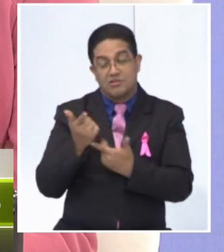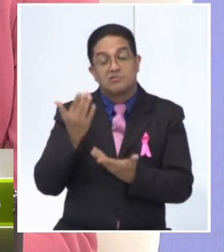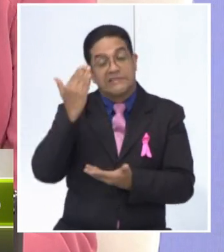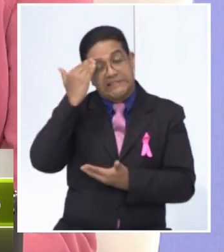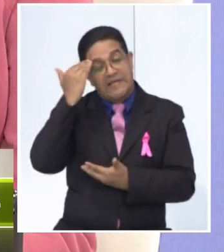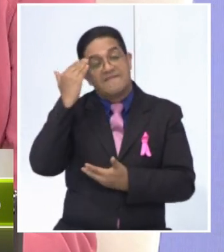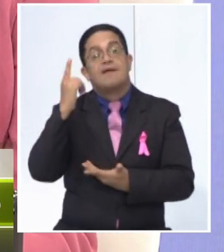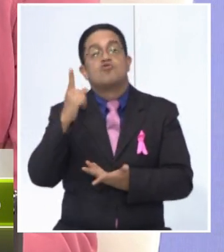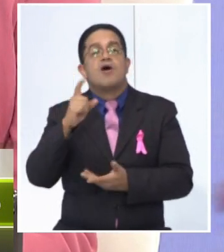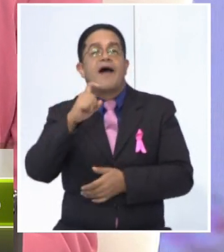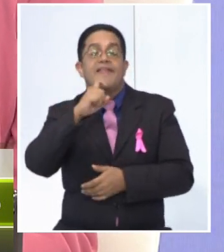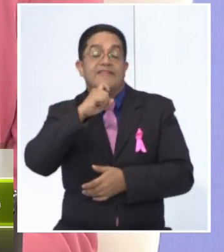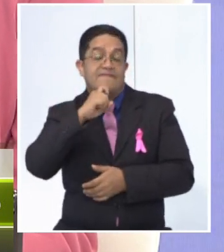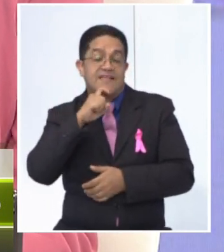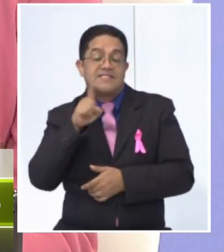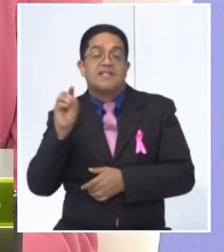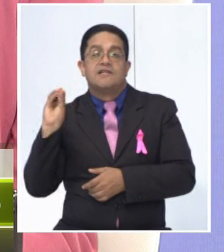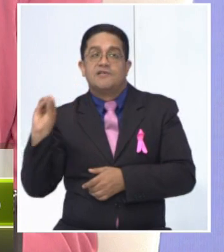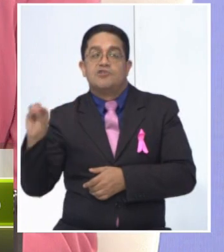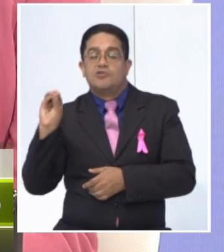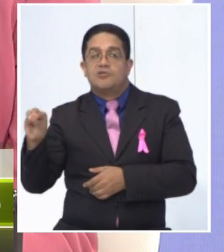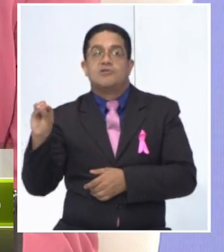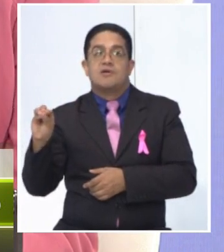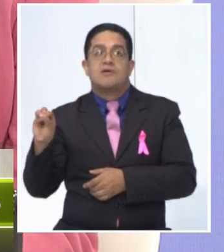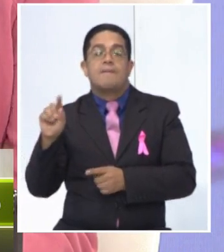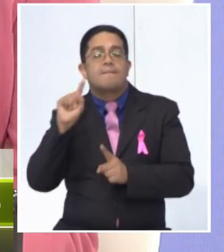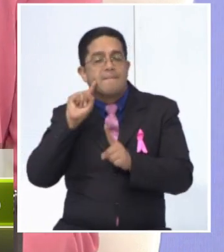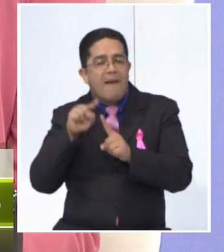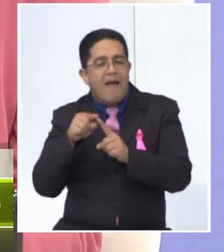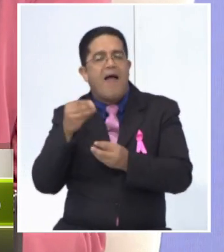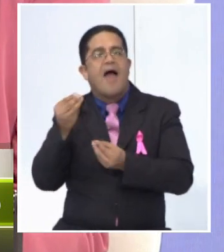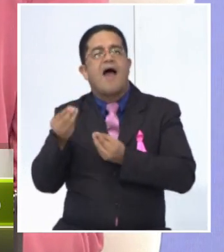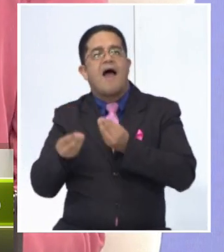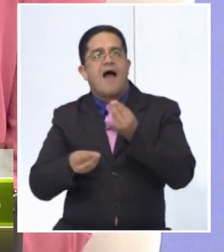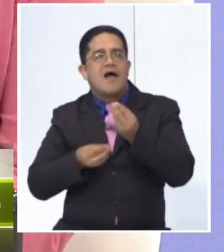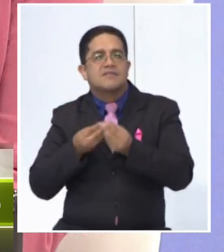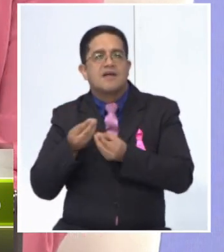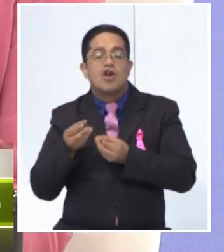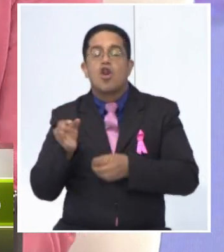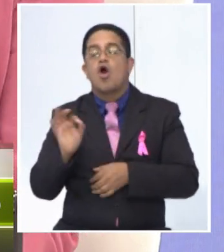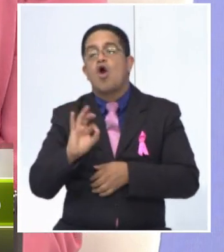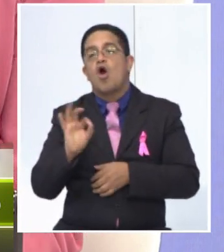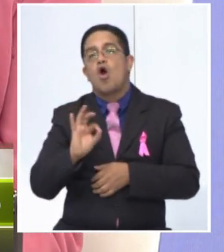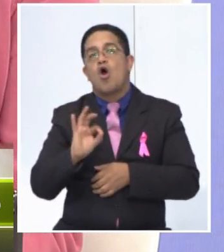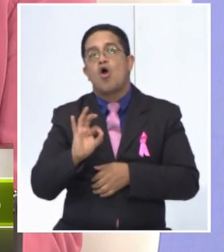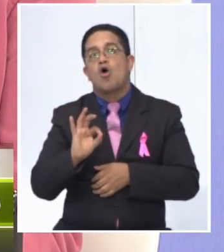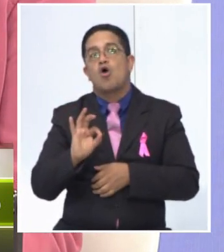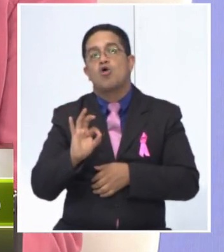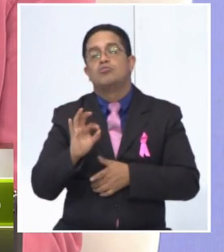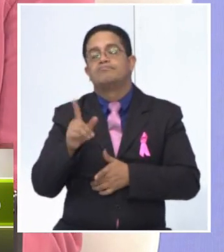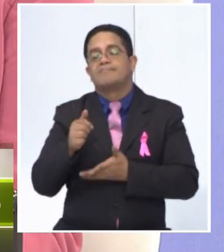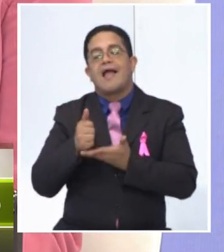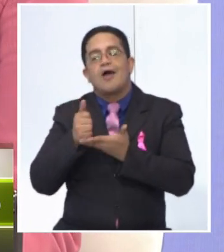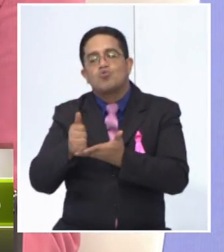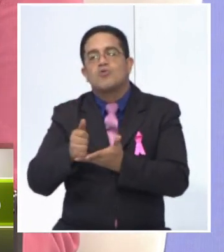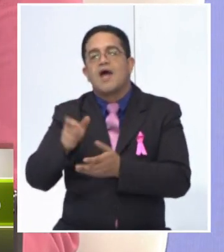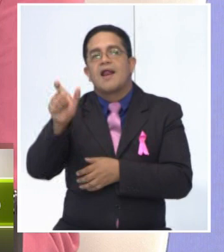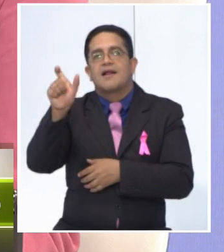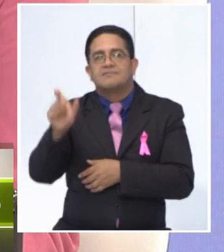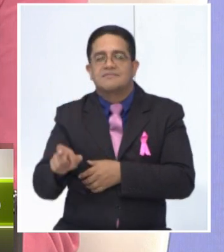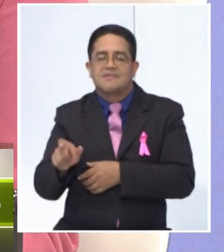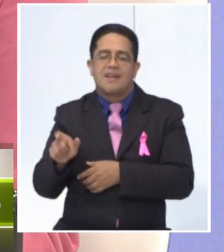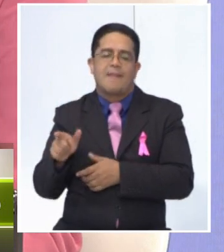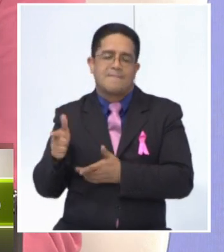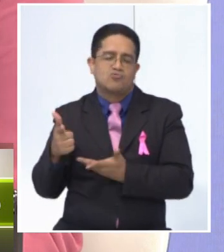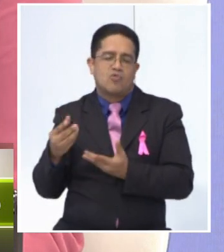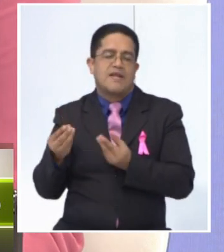que hay que decirlo por parte de los médicos para poder hacer o tener la acción necesaria para ayudar a una mejor sobrevida y